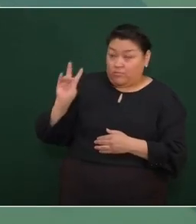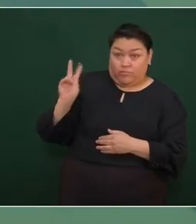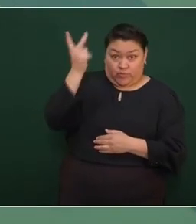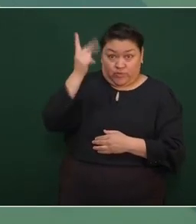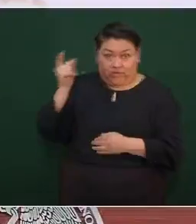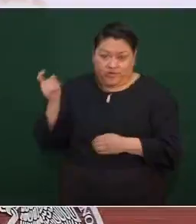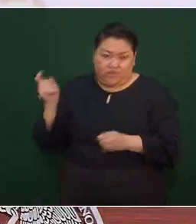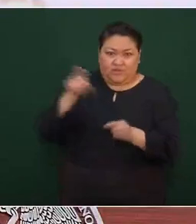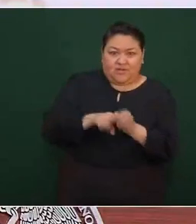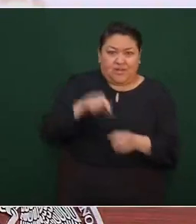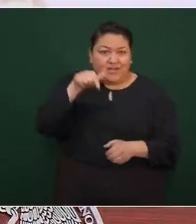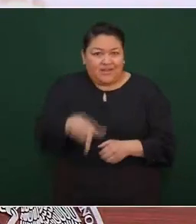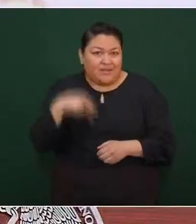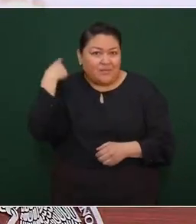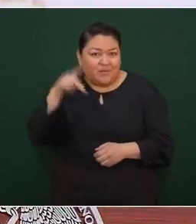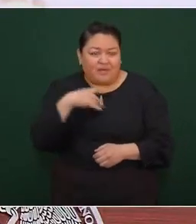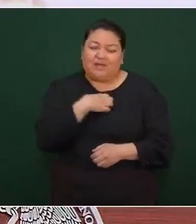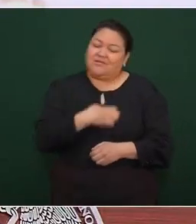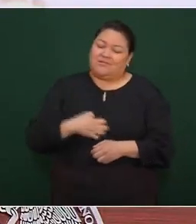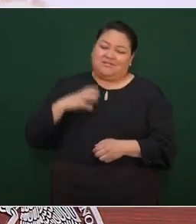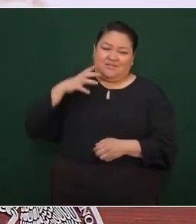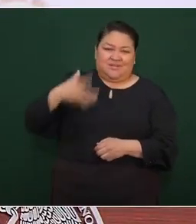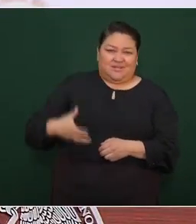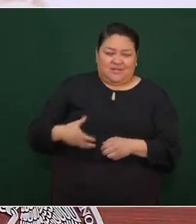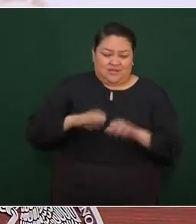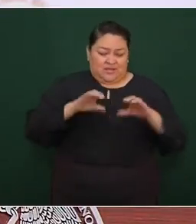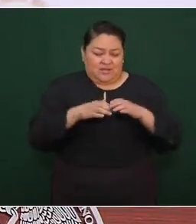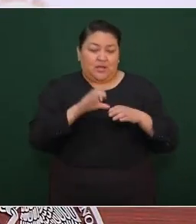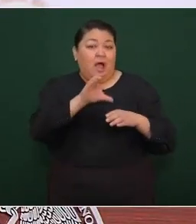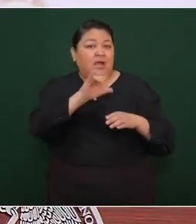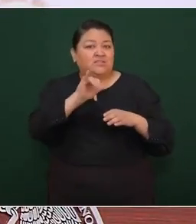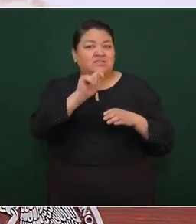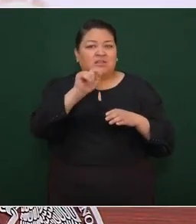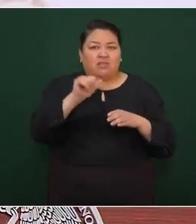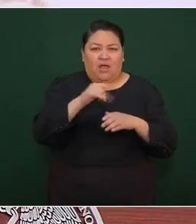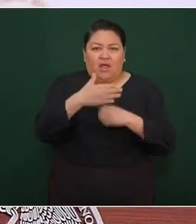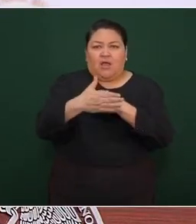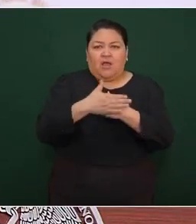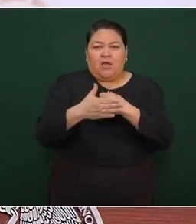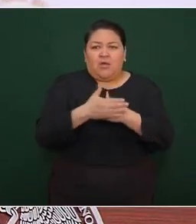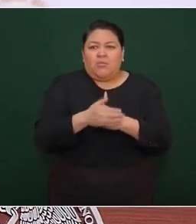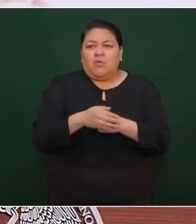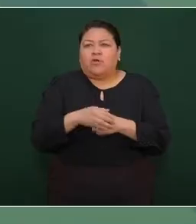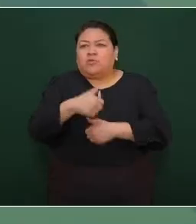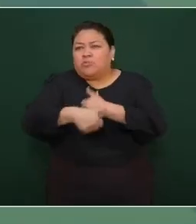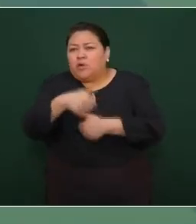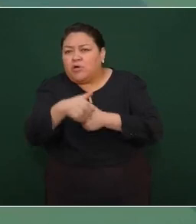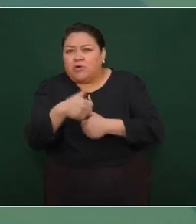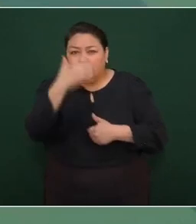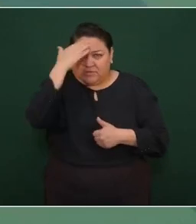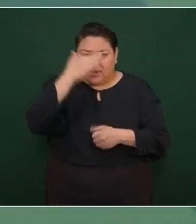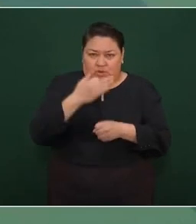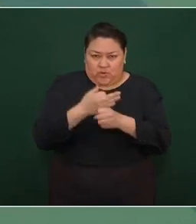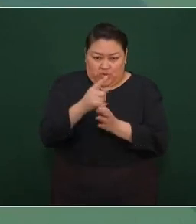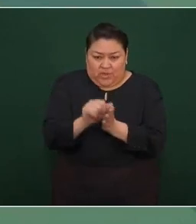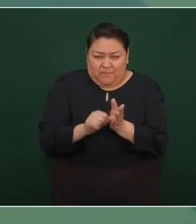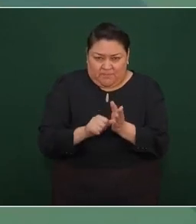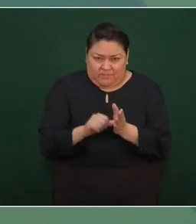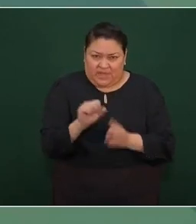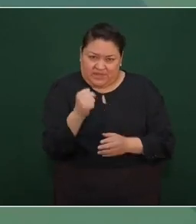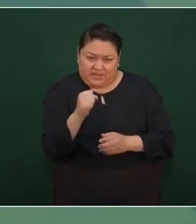esté ya en Puebla. Además del CITA, estaremos en proceso de licitación para que, antes de finalizar este mes,